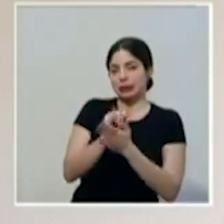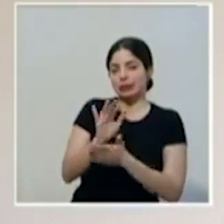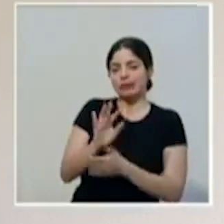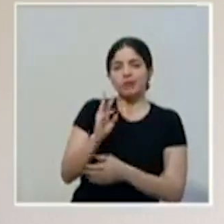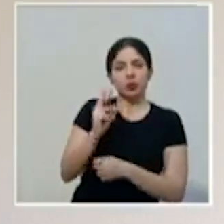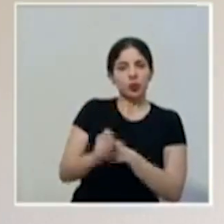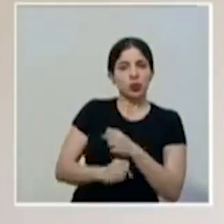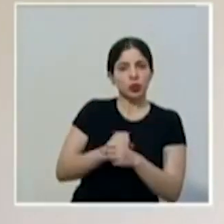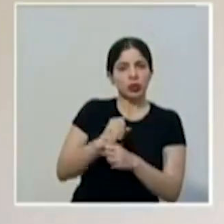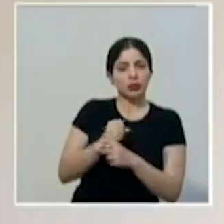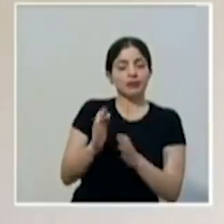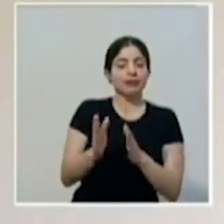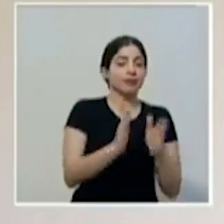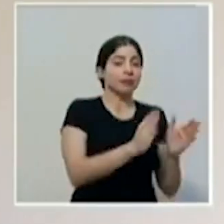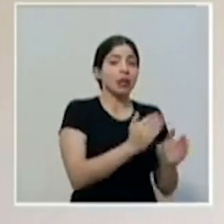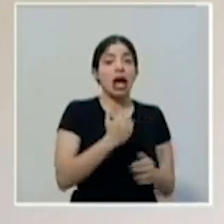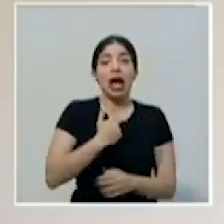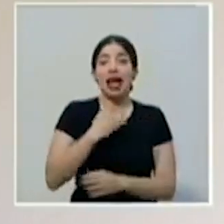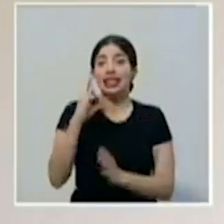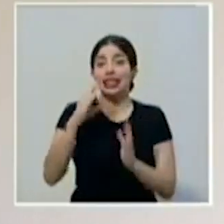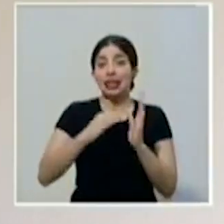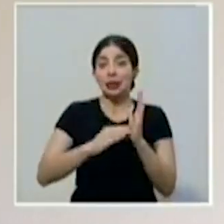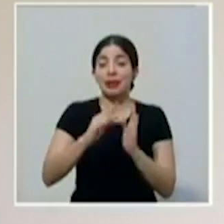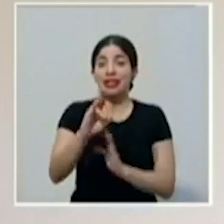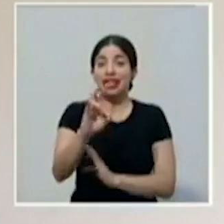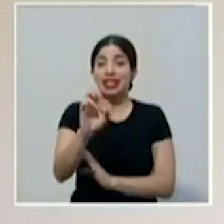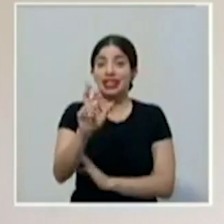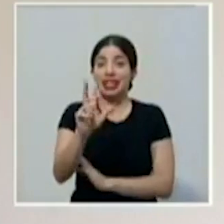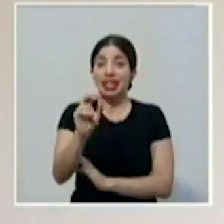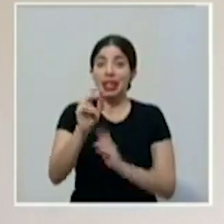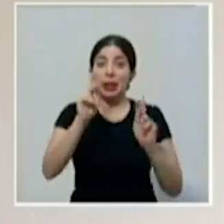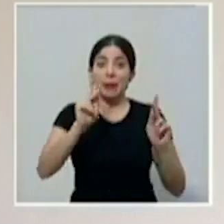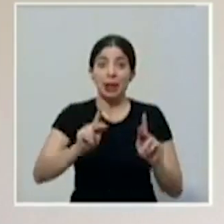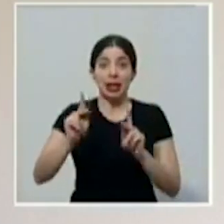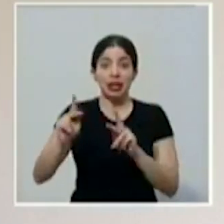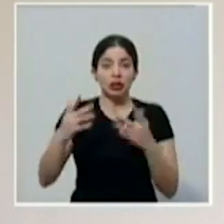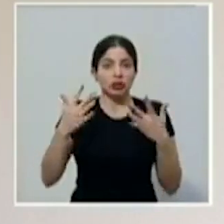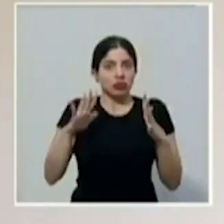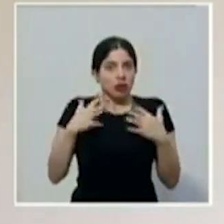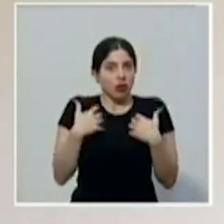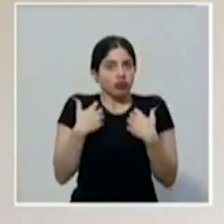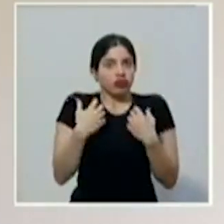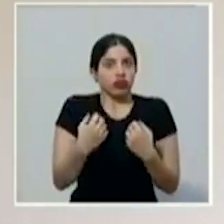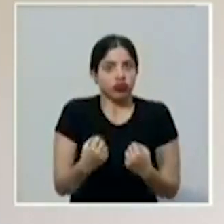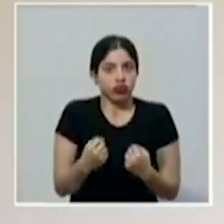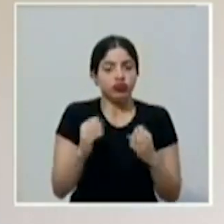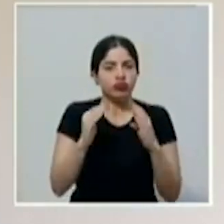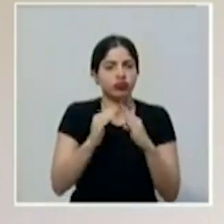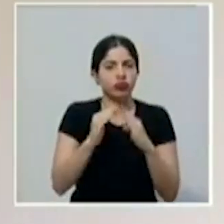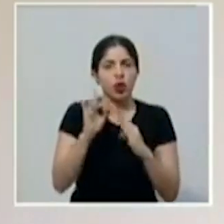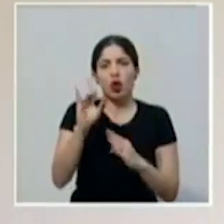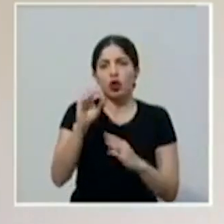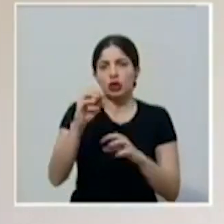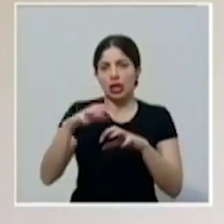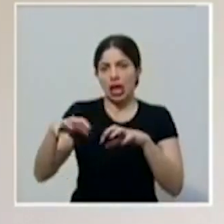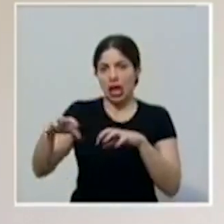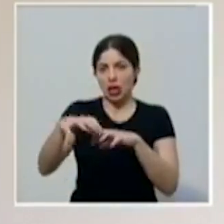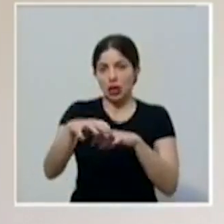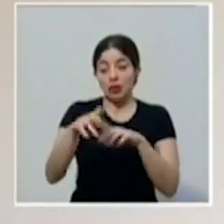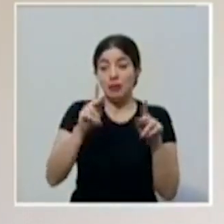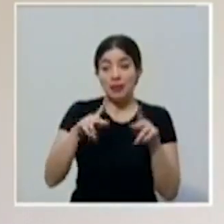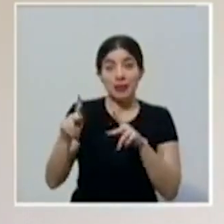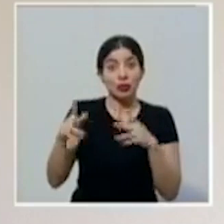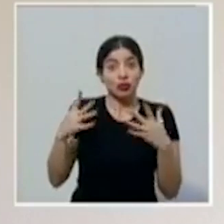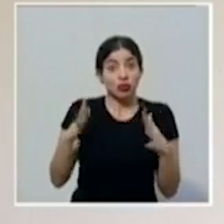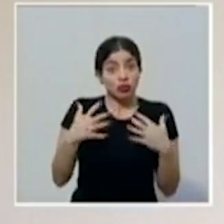investigación. Se registran 7,730 personas recuperadas en 80 cantones. Los casos